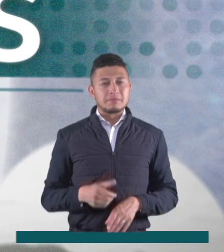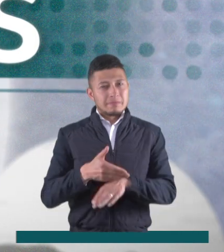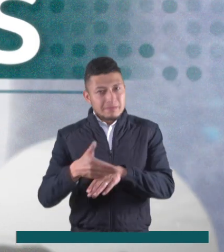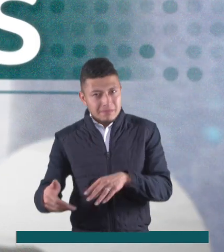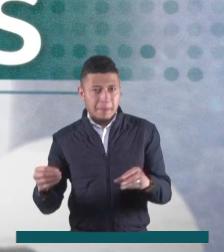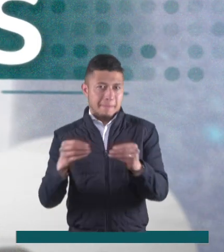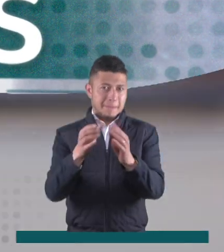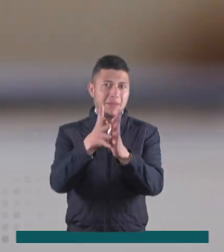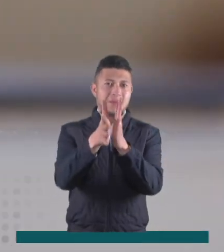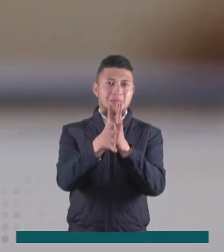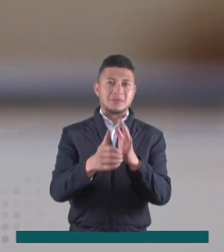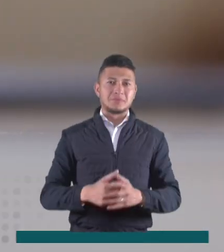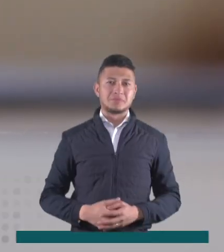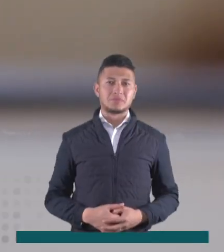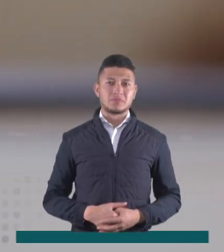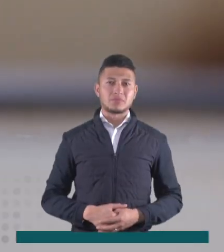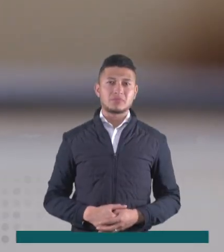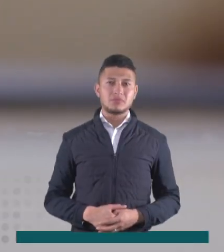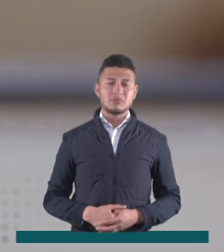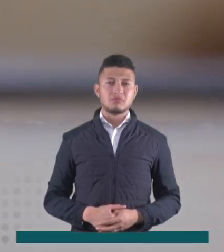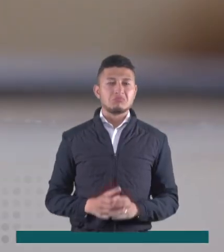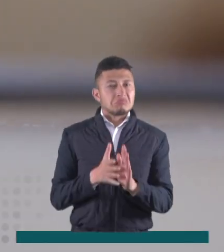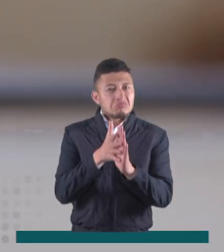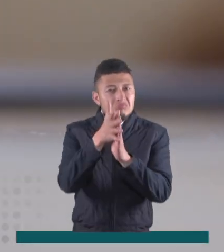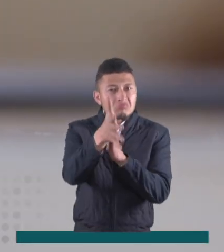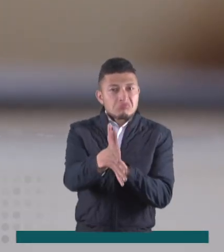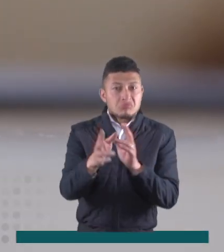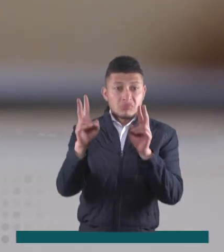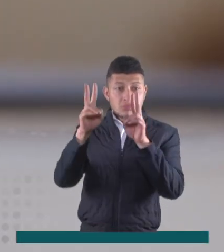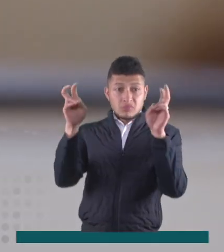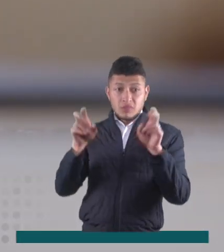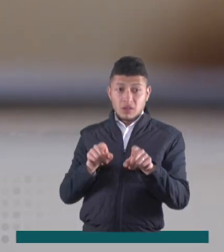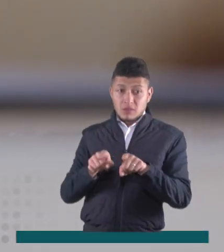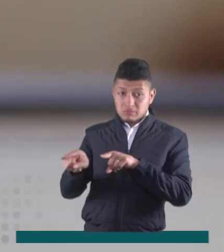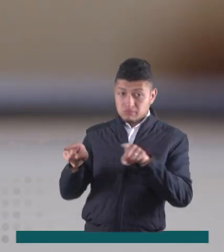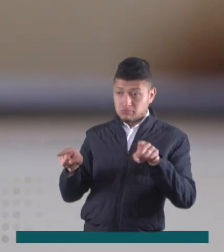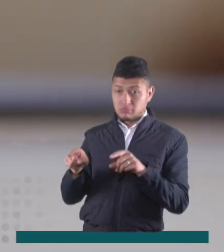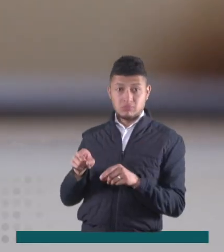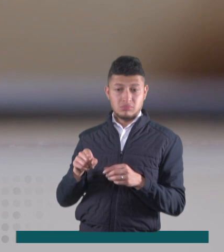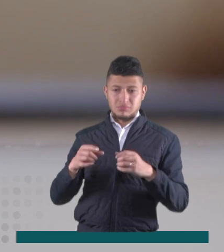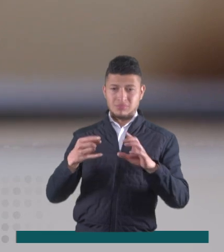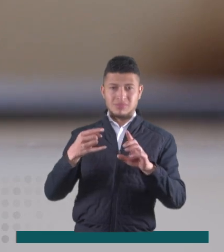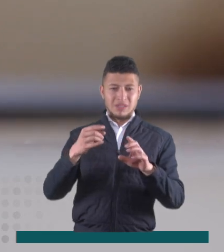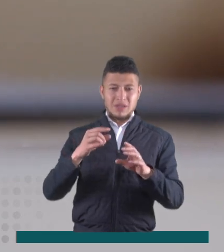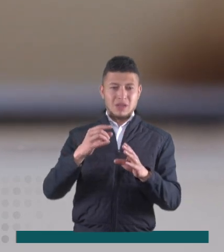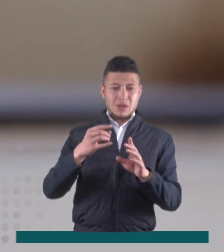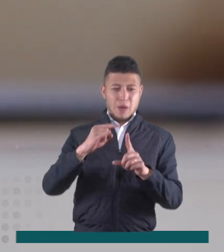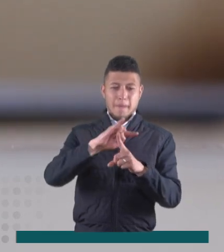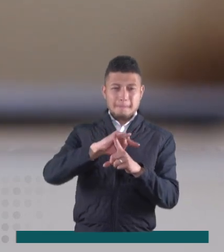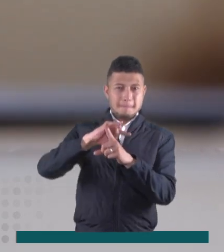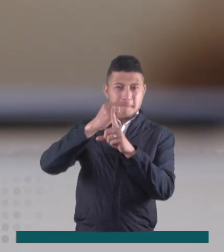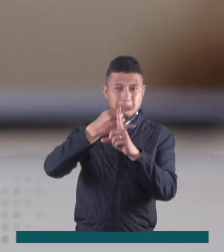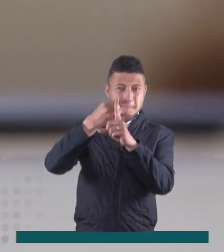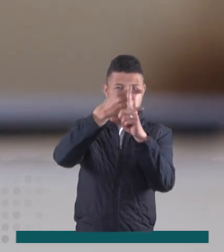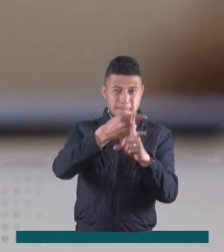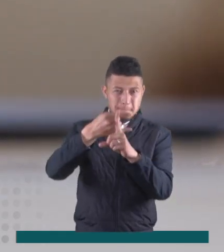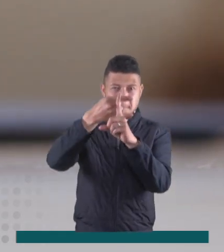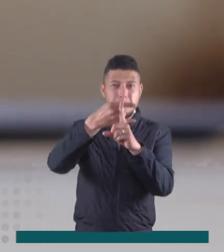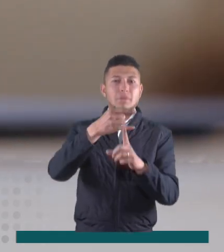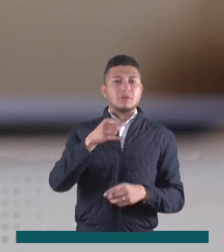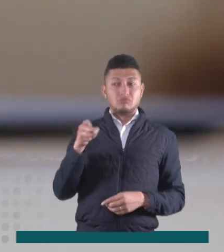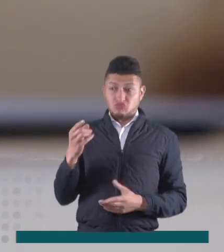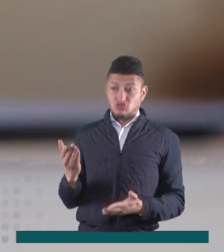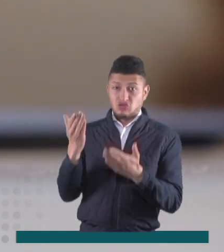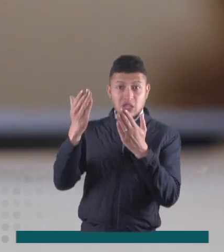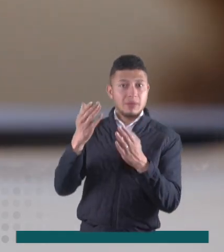Y más adelante, en minutos le contaremos cómo sacar más provecho del Bluetooth, una herramienta tecnológica que simplifica